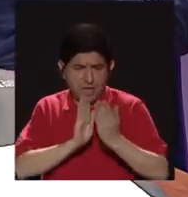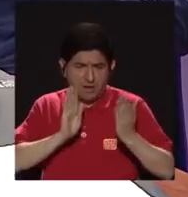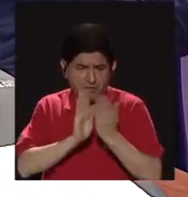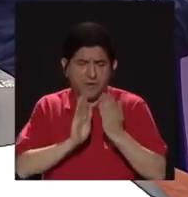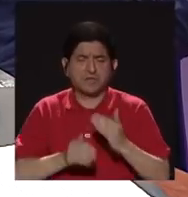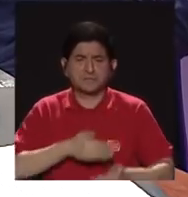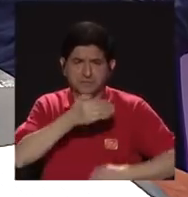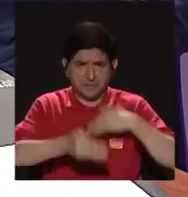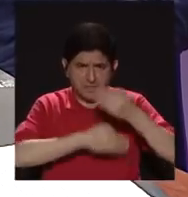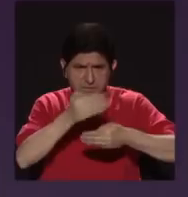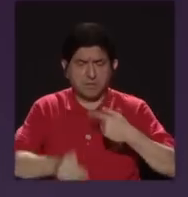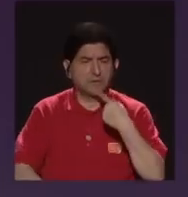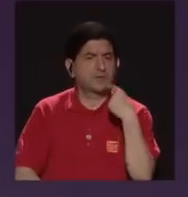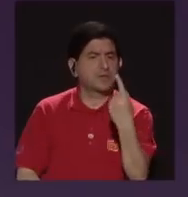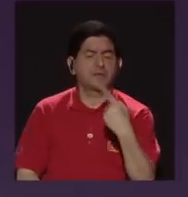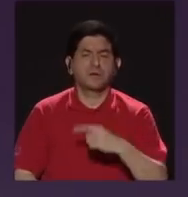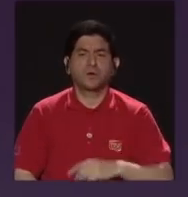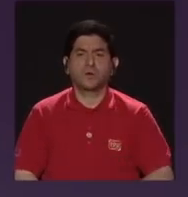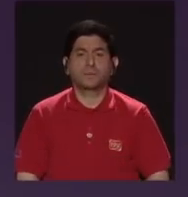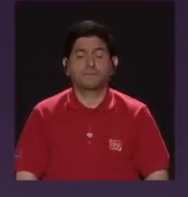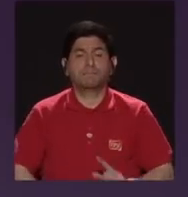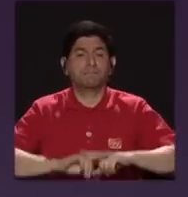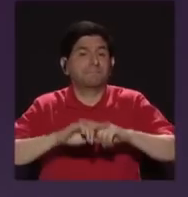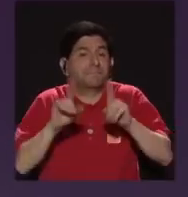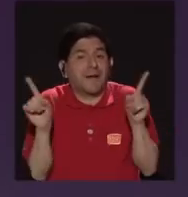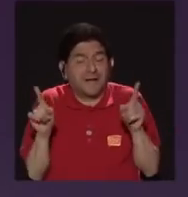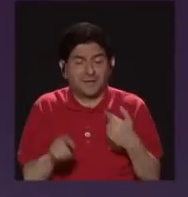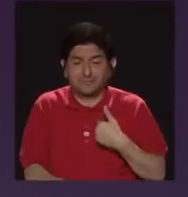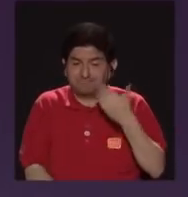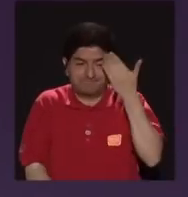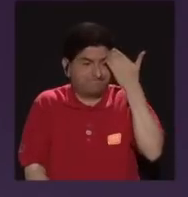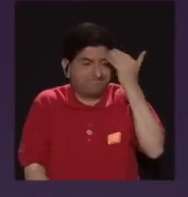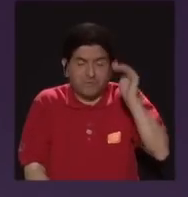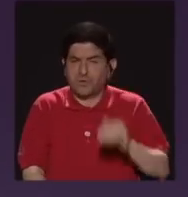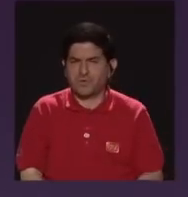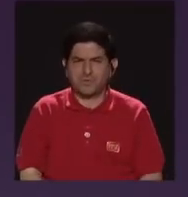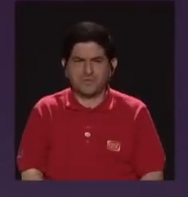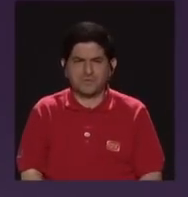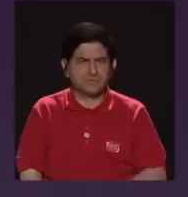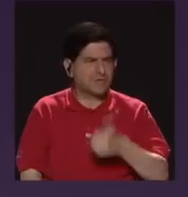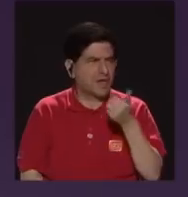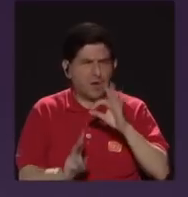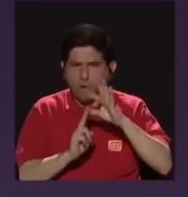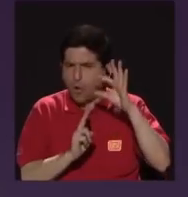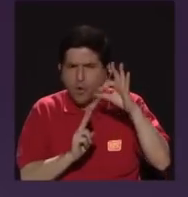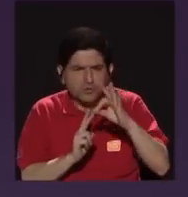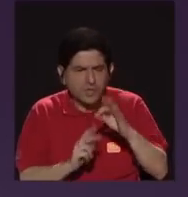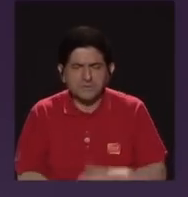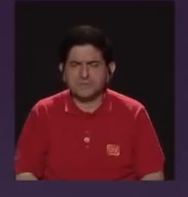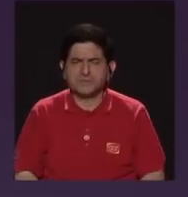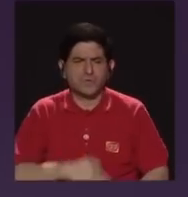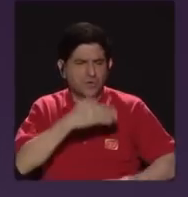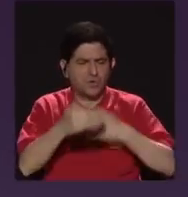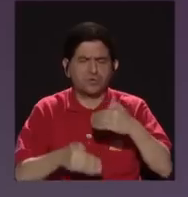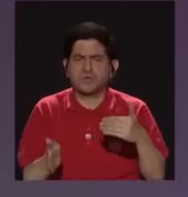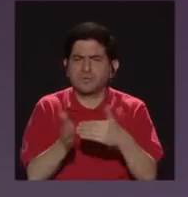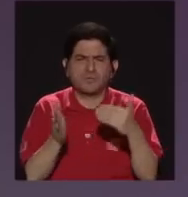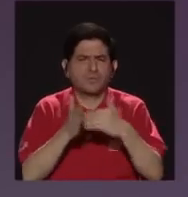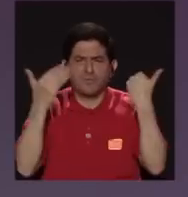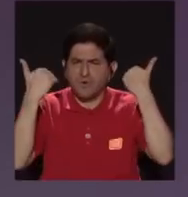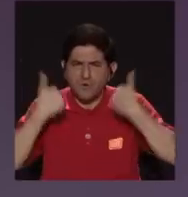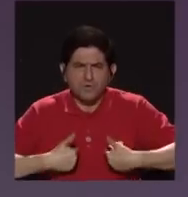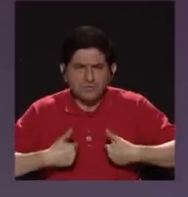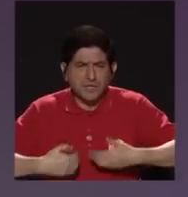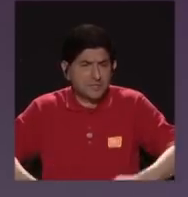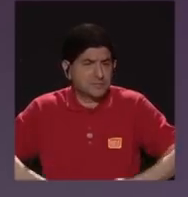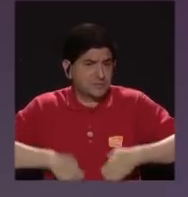mencionas. Pero bueno, no sé, ¿qué más vías de rehumanización podría